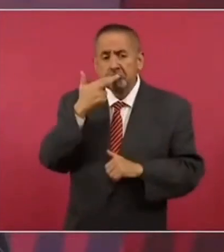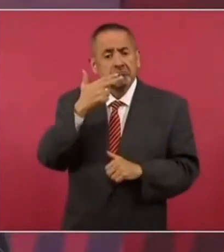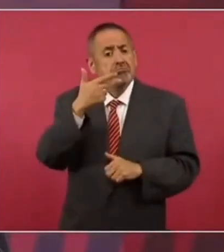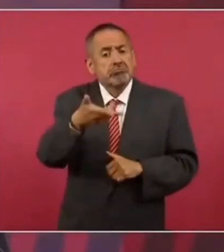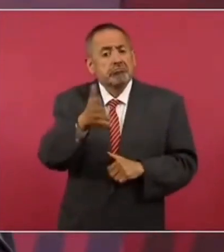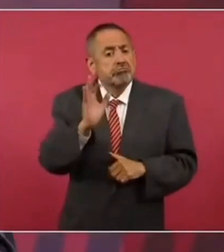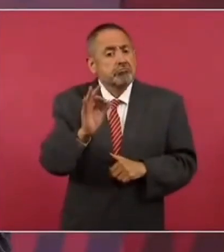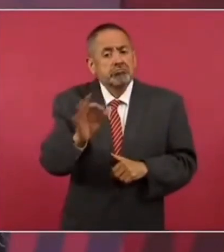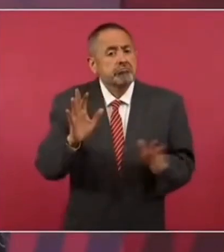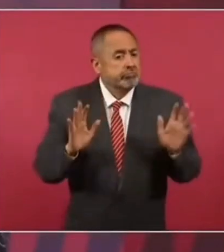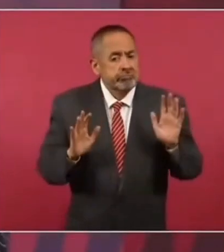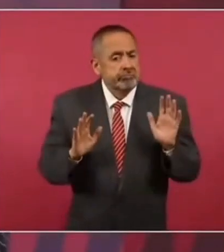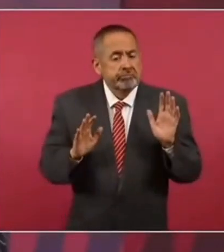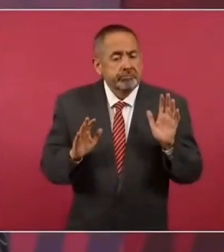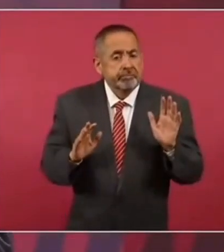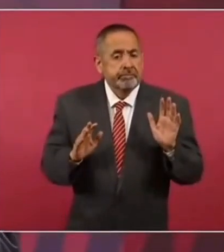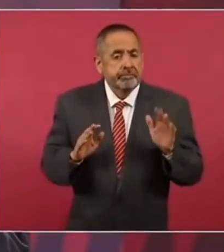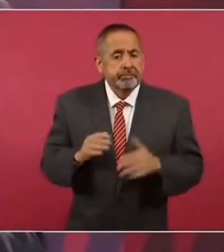de manera